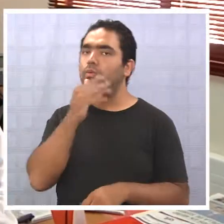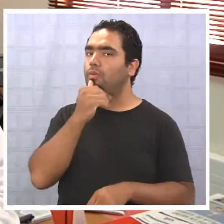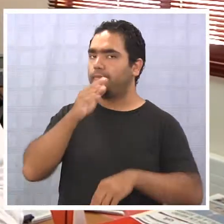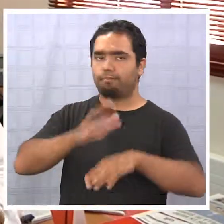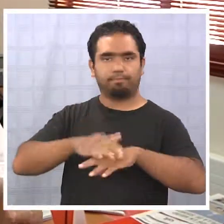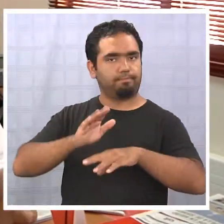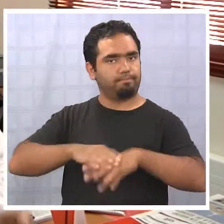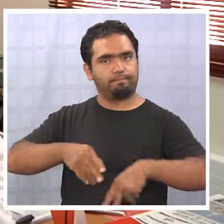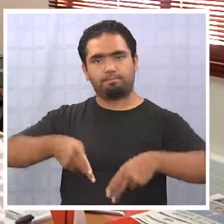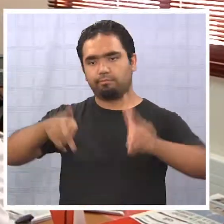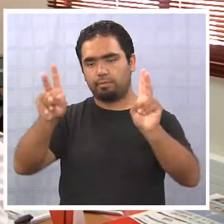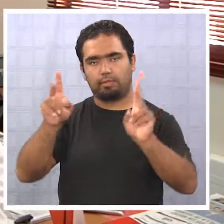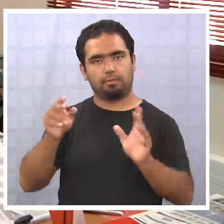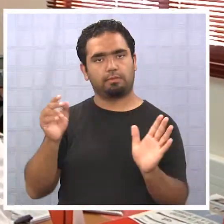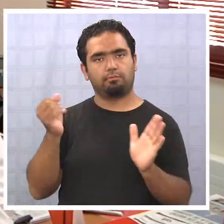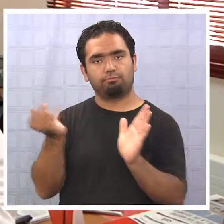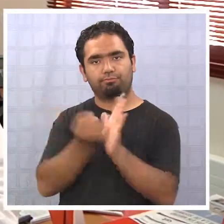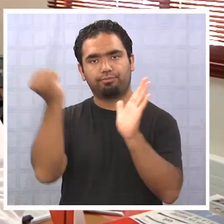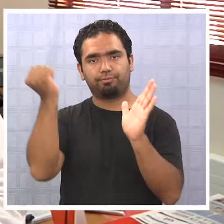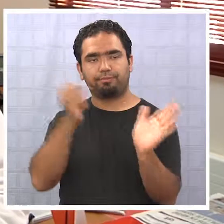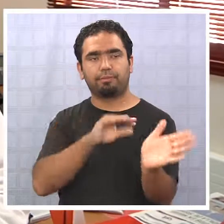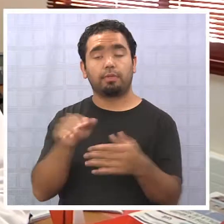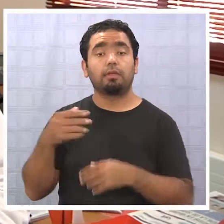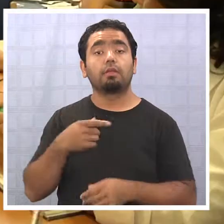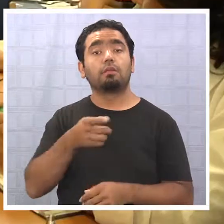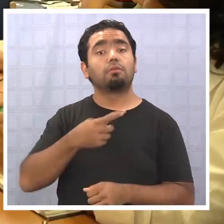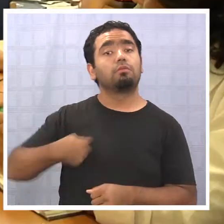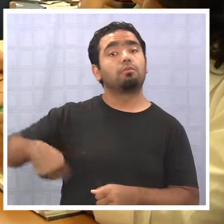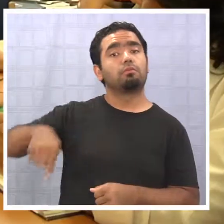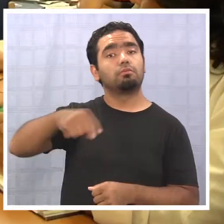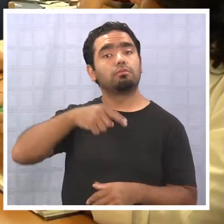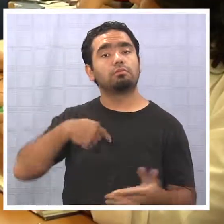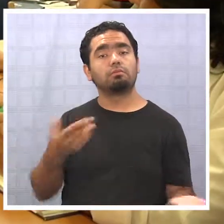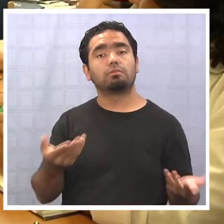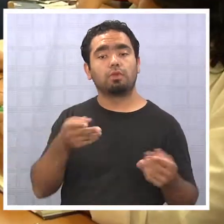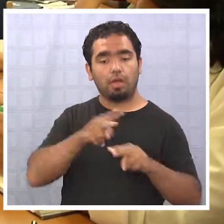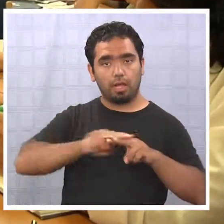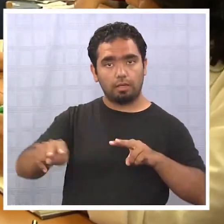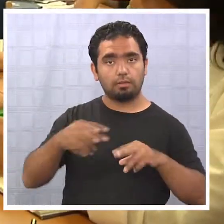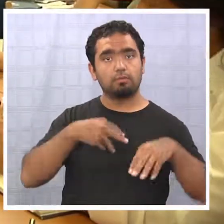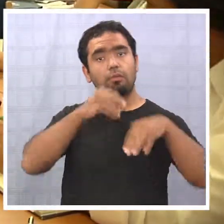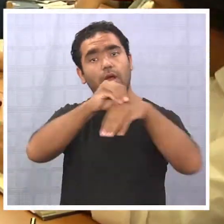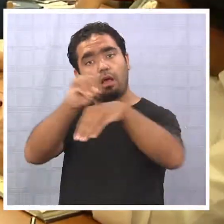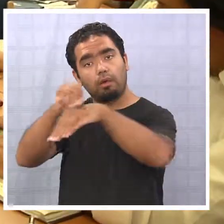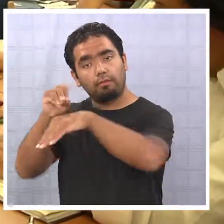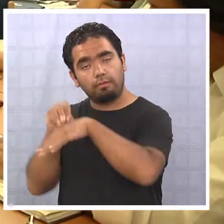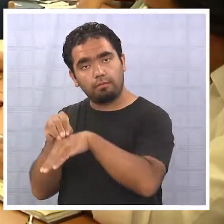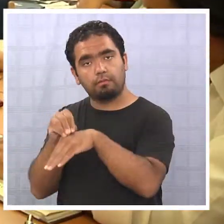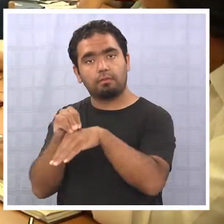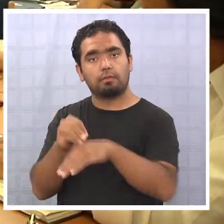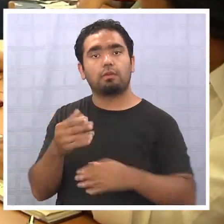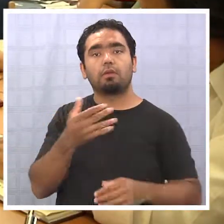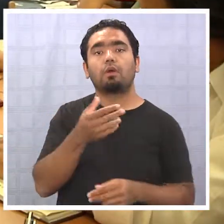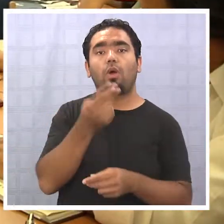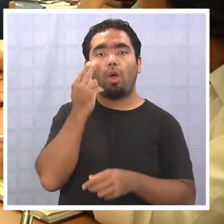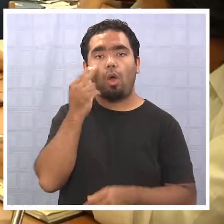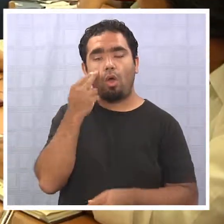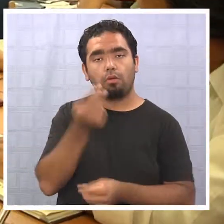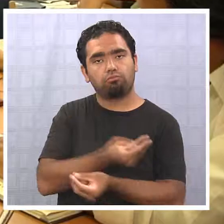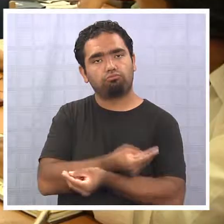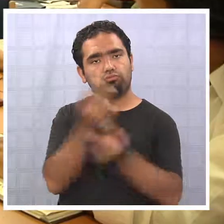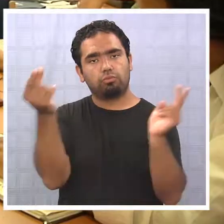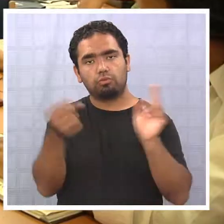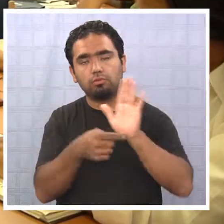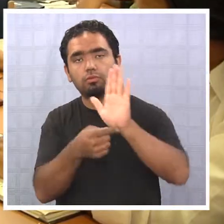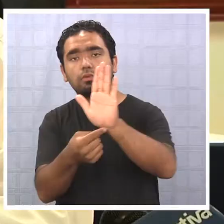reconocimiento oficial. Y hacemos este llamado y damos a conocer